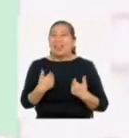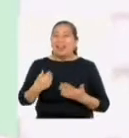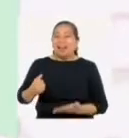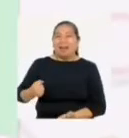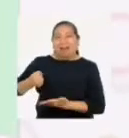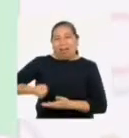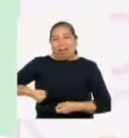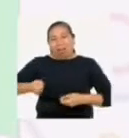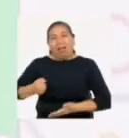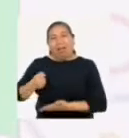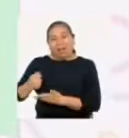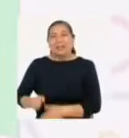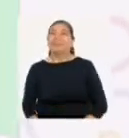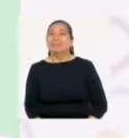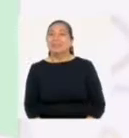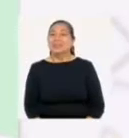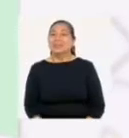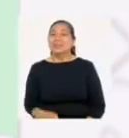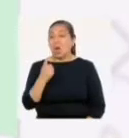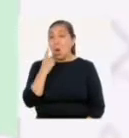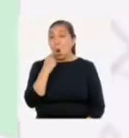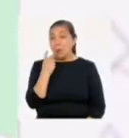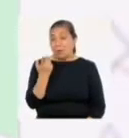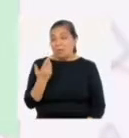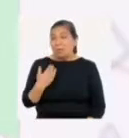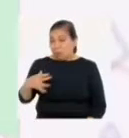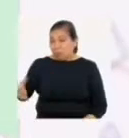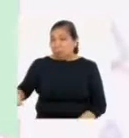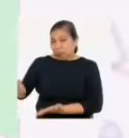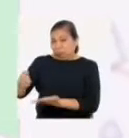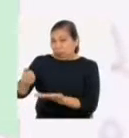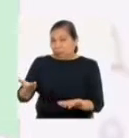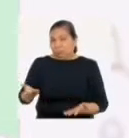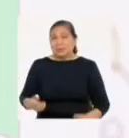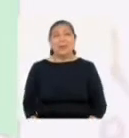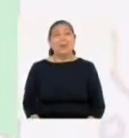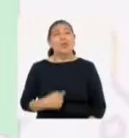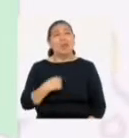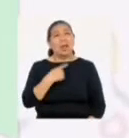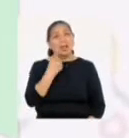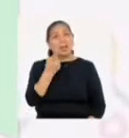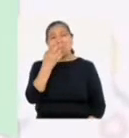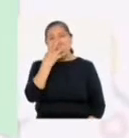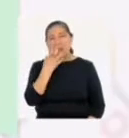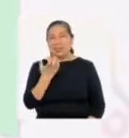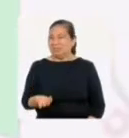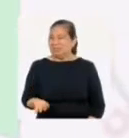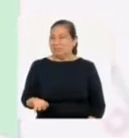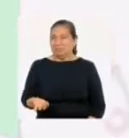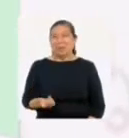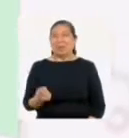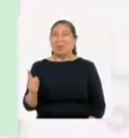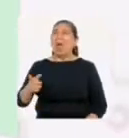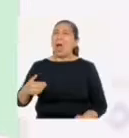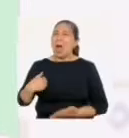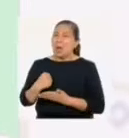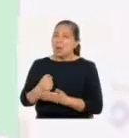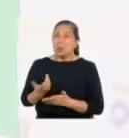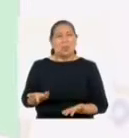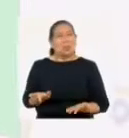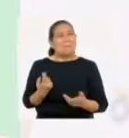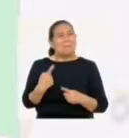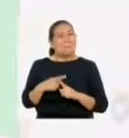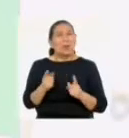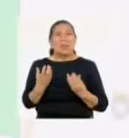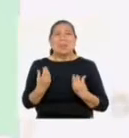tenga que cargar las bolsas. Si él es el hombre, él debería, ¿no? Yo le digo y se molesta un poco. Me dice que lo ayude,